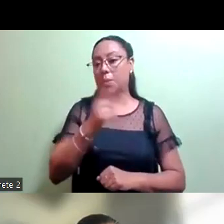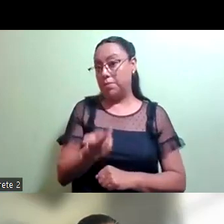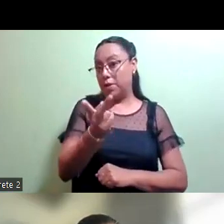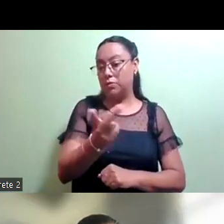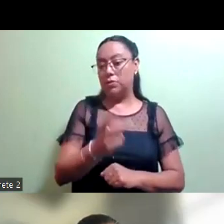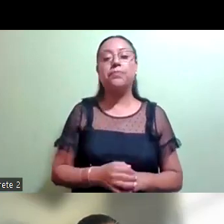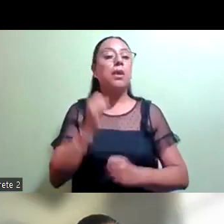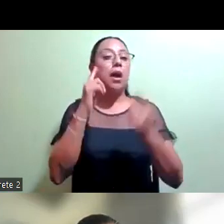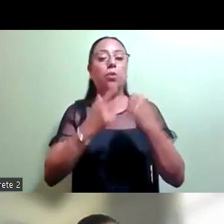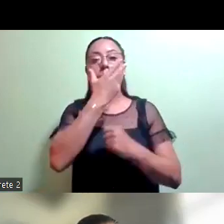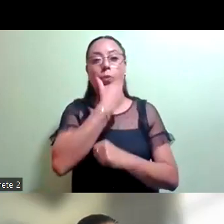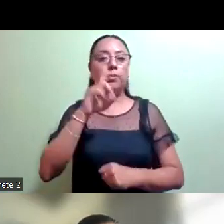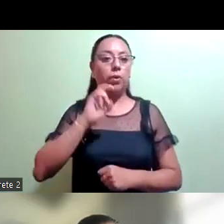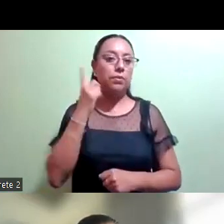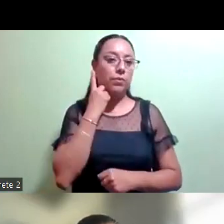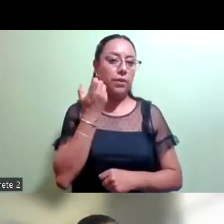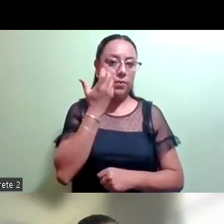diputado desea hacer uso de la palabra?